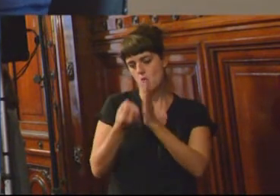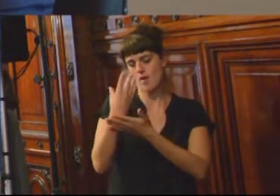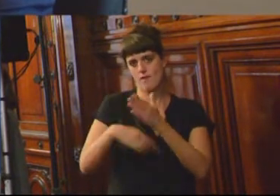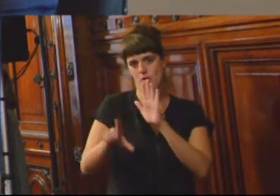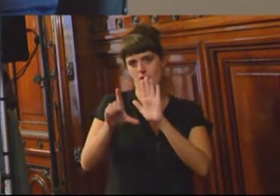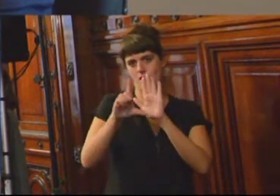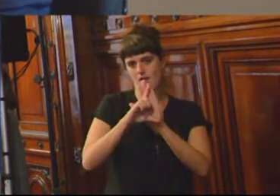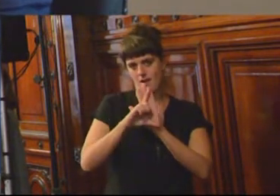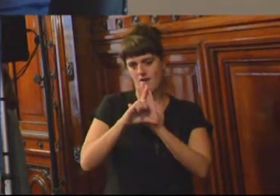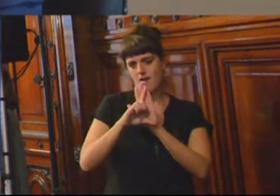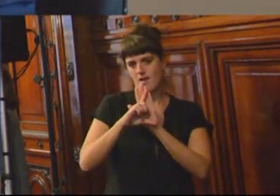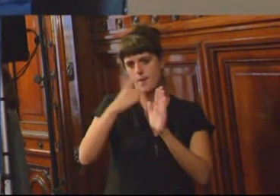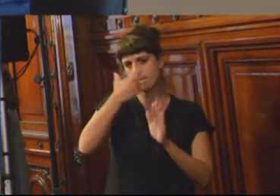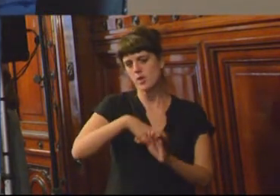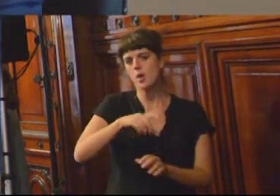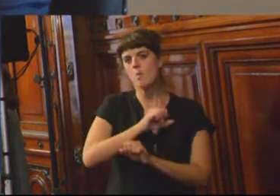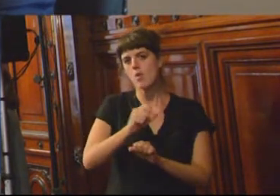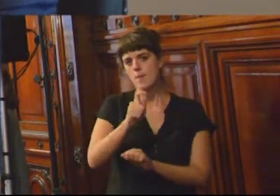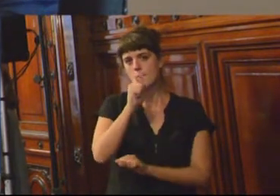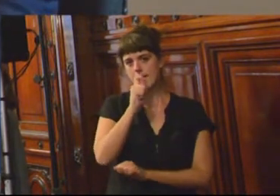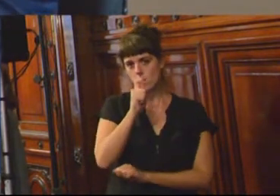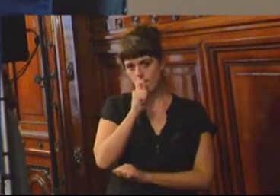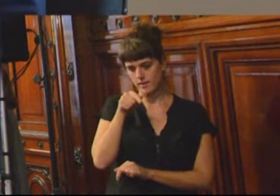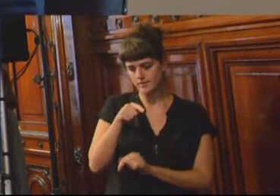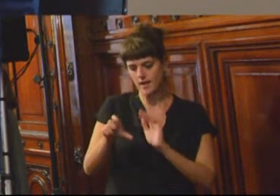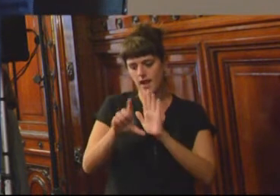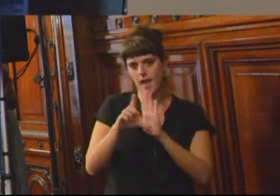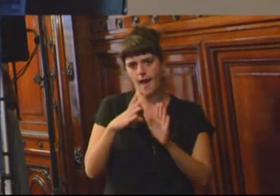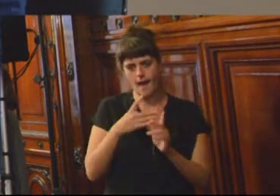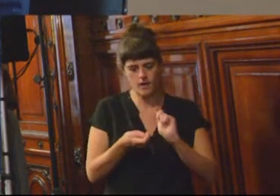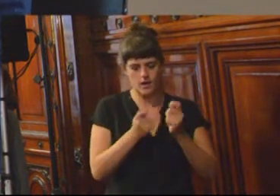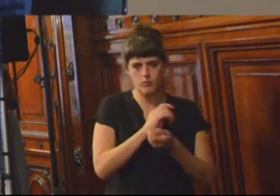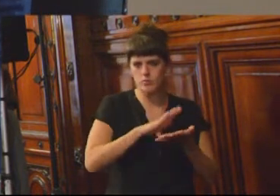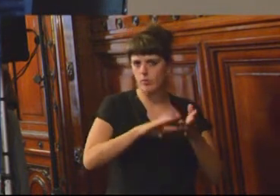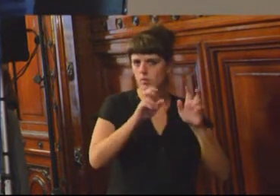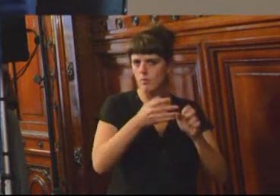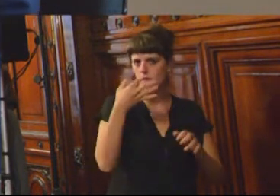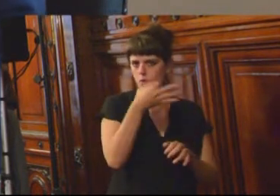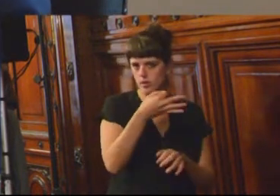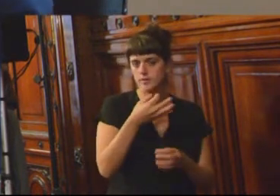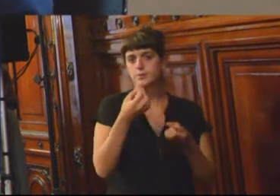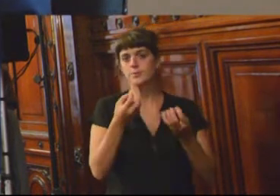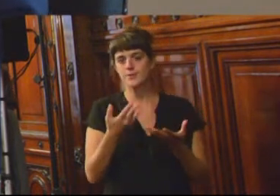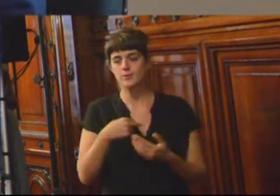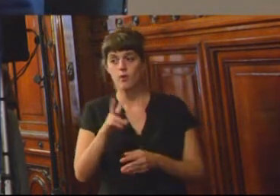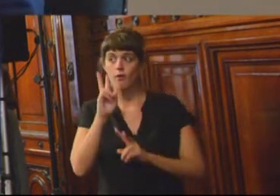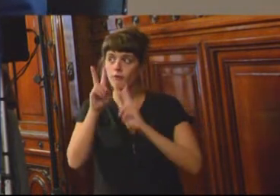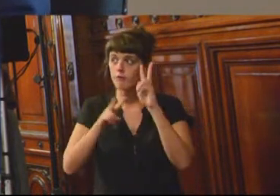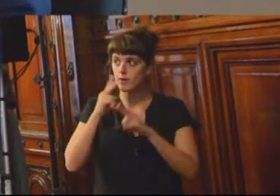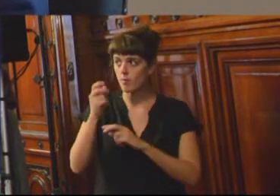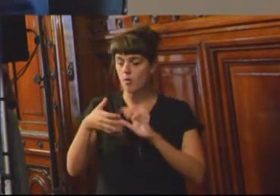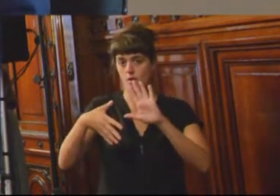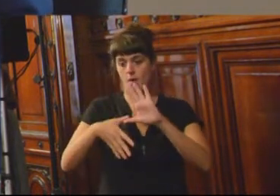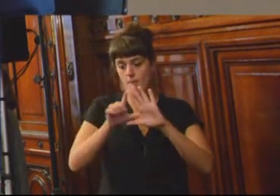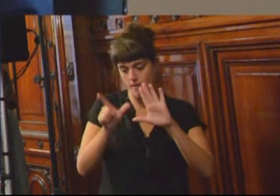personal, lo que es este marihuana, porque lo que hemos visto en el hemisferio es un aumento